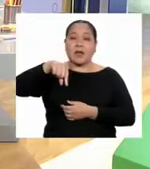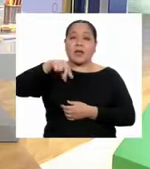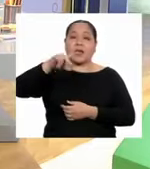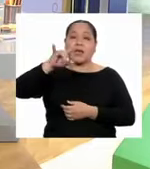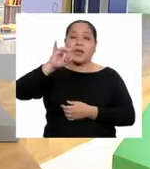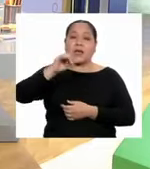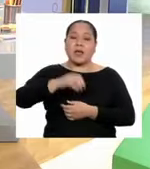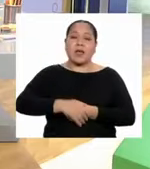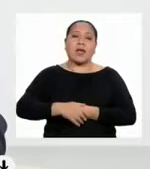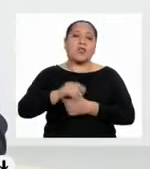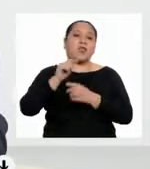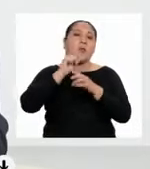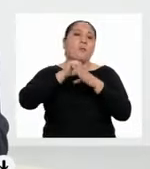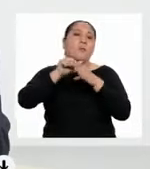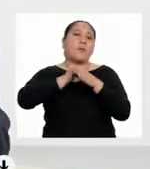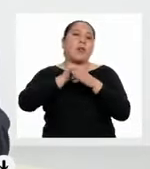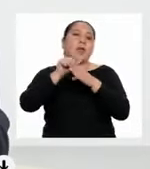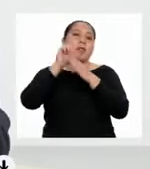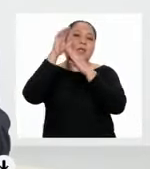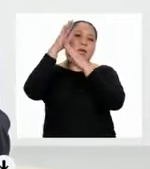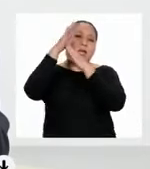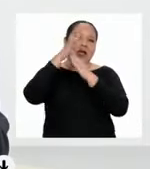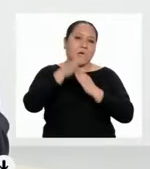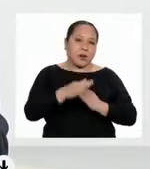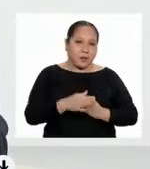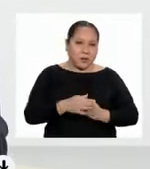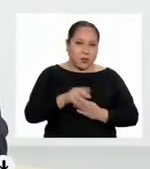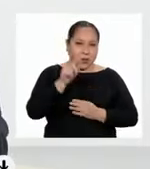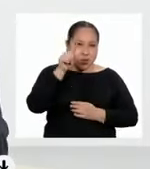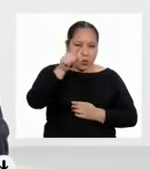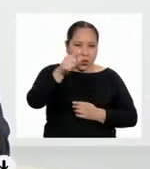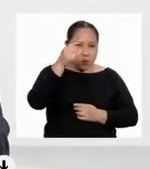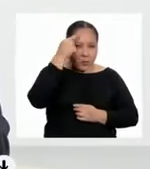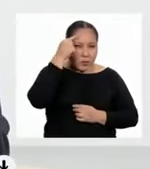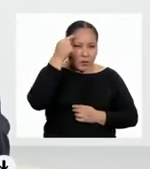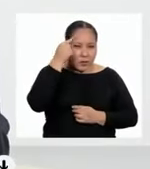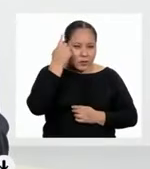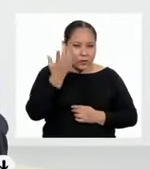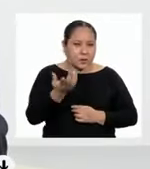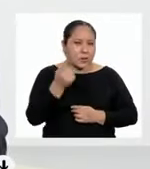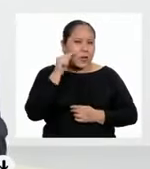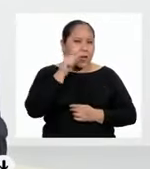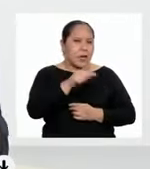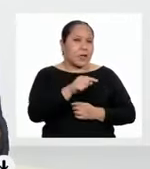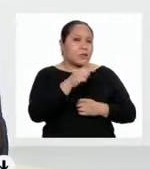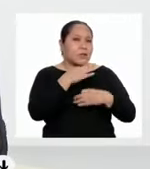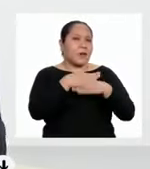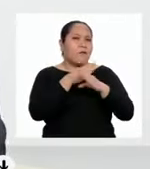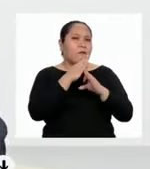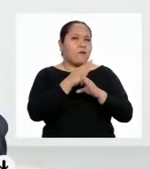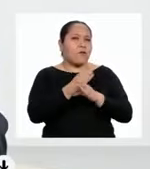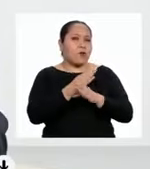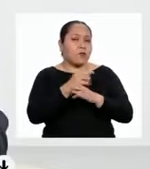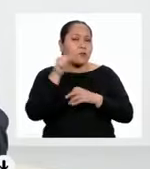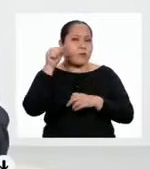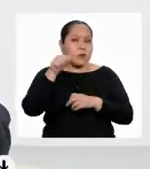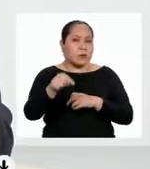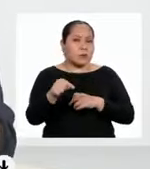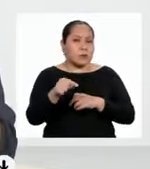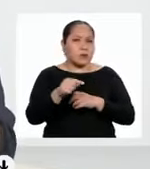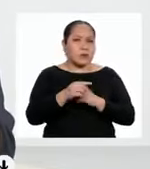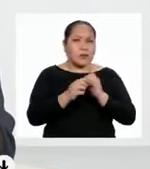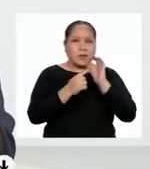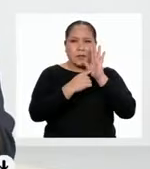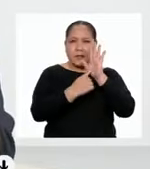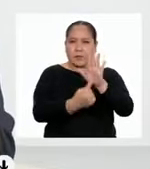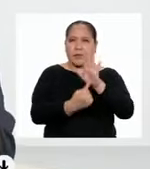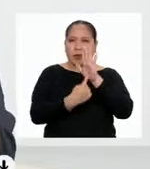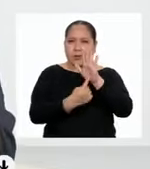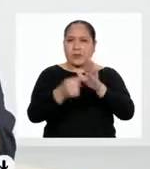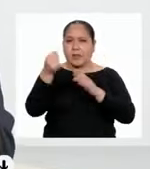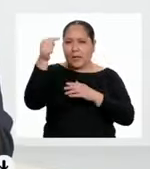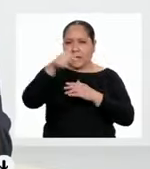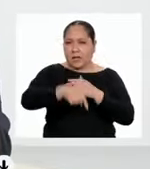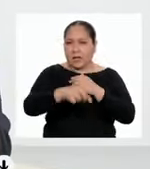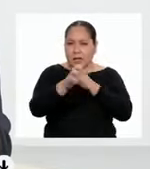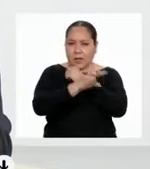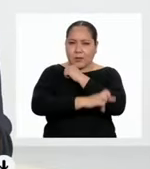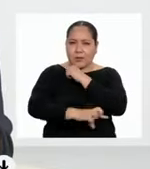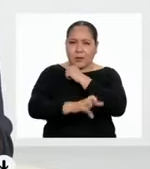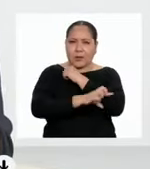discriminatorias. ¿Y tú piensas que esta situación es la que se presenta en nuestro país?